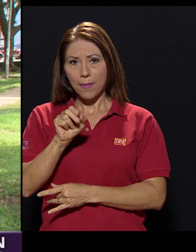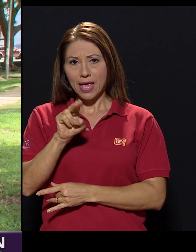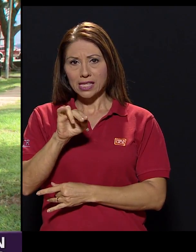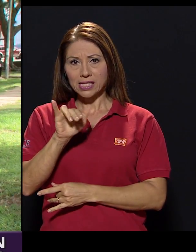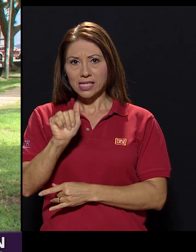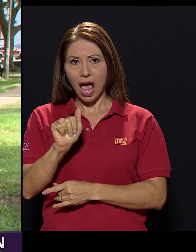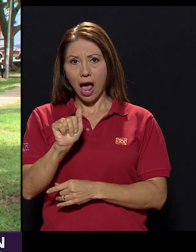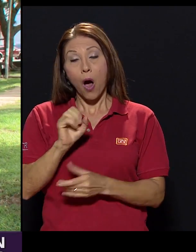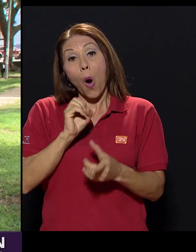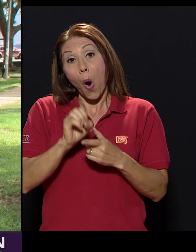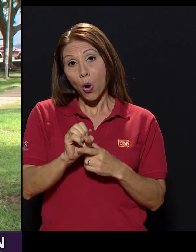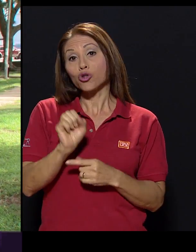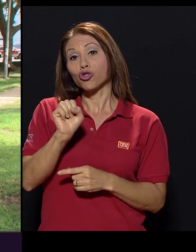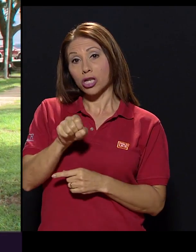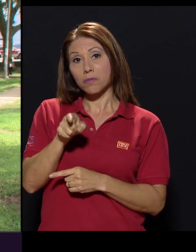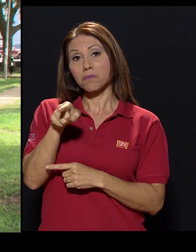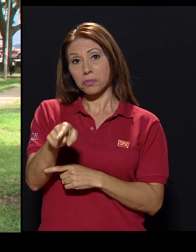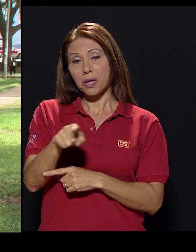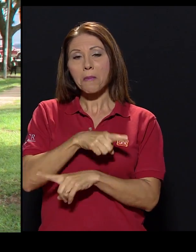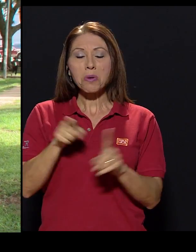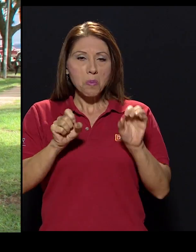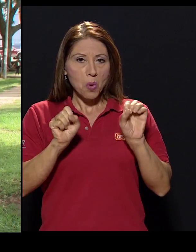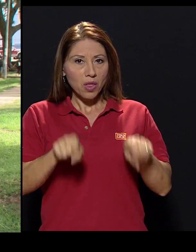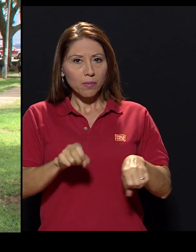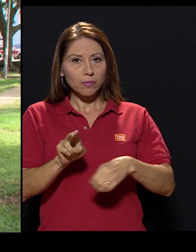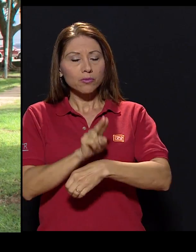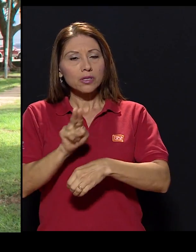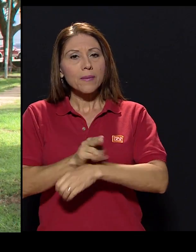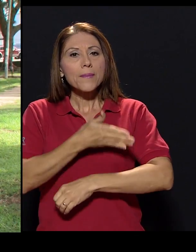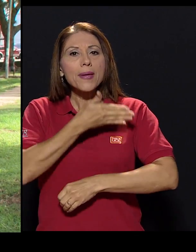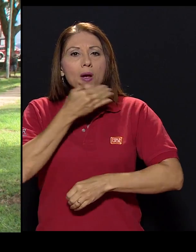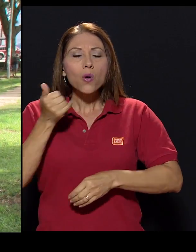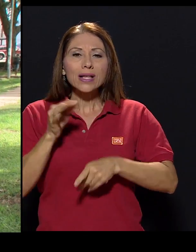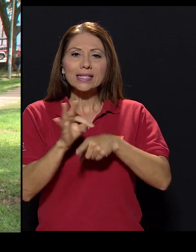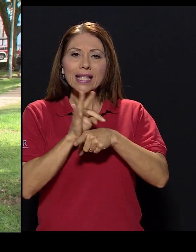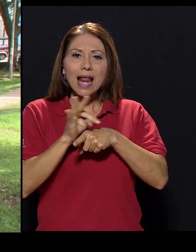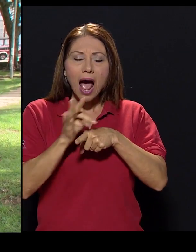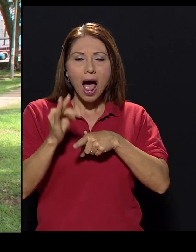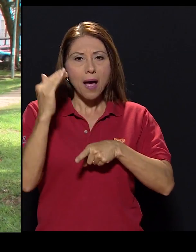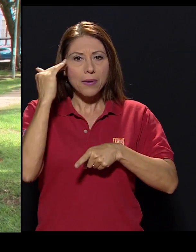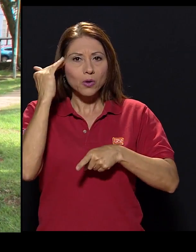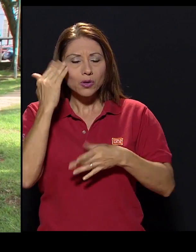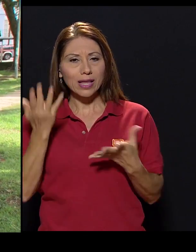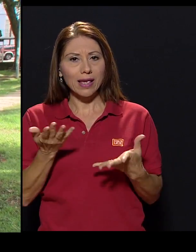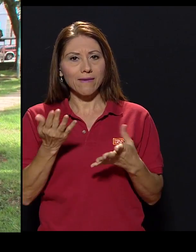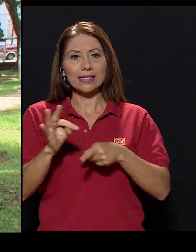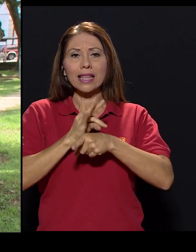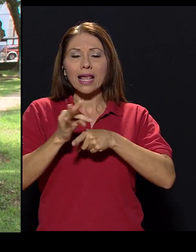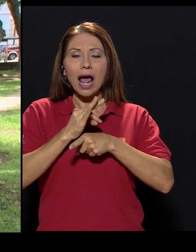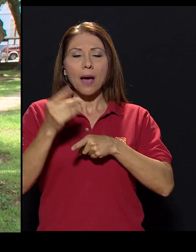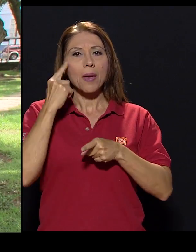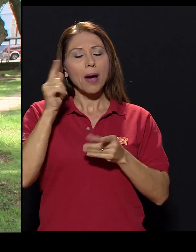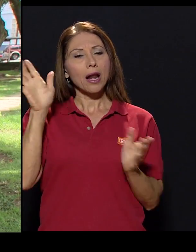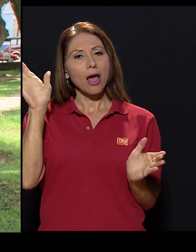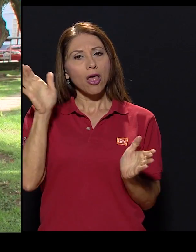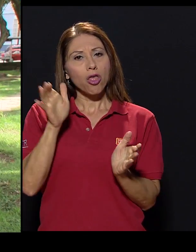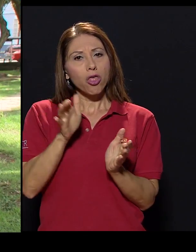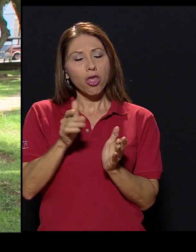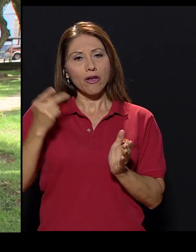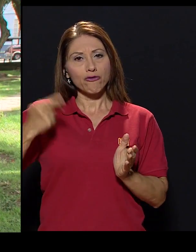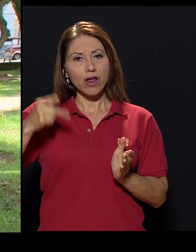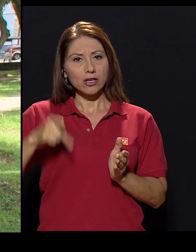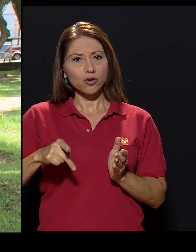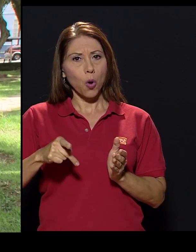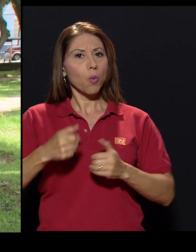pero, y si lo es, podremos usar las mejores terapias cognitivas, terapéuticas de